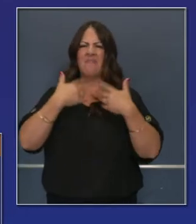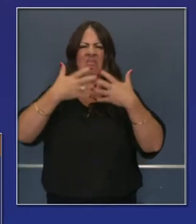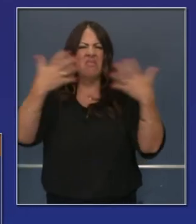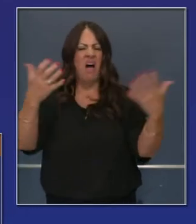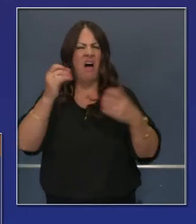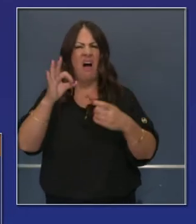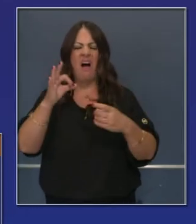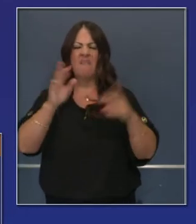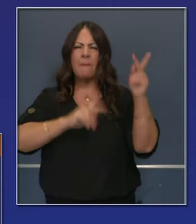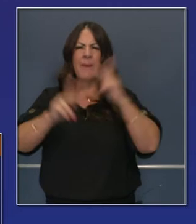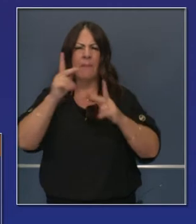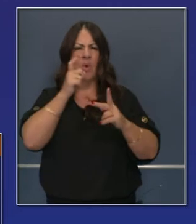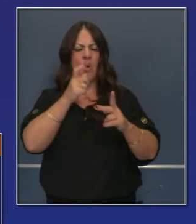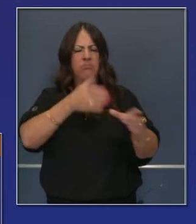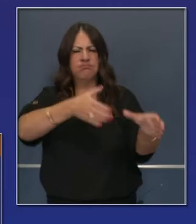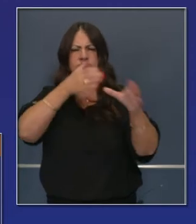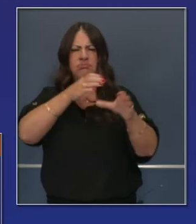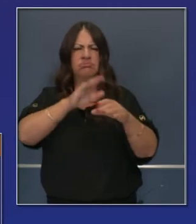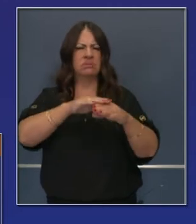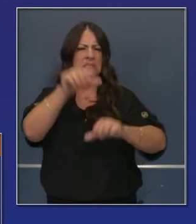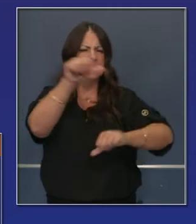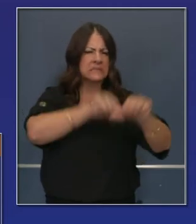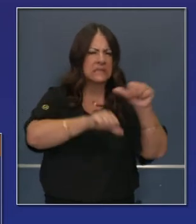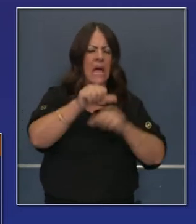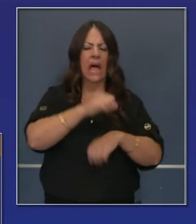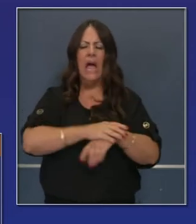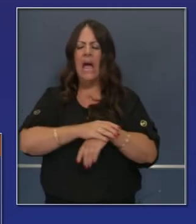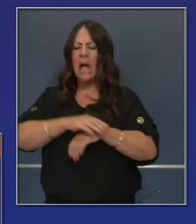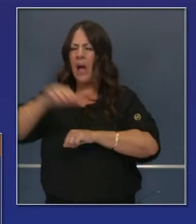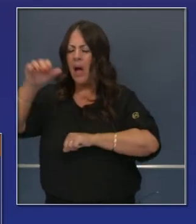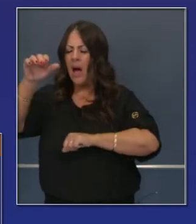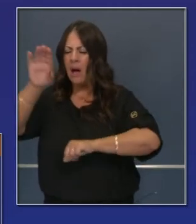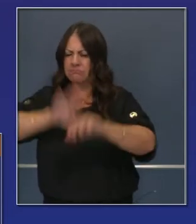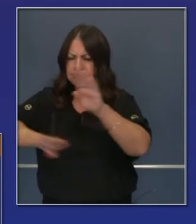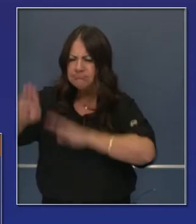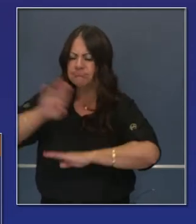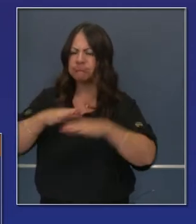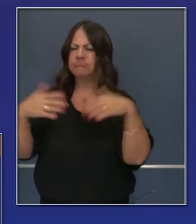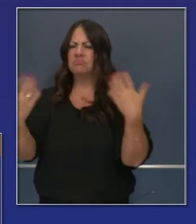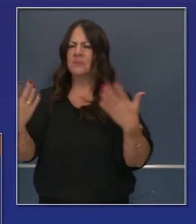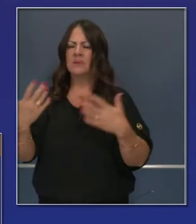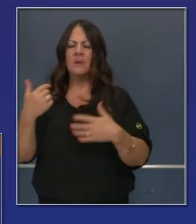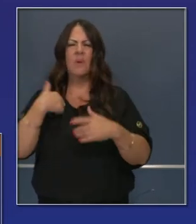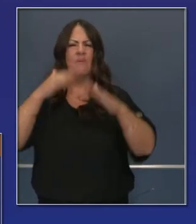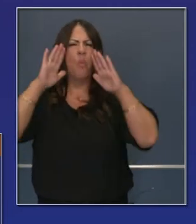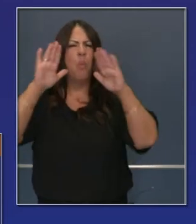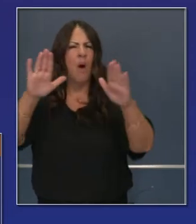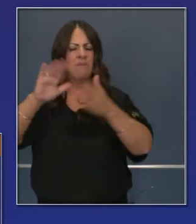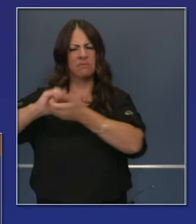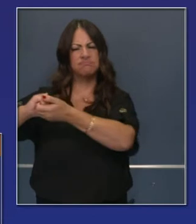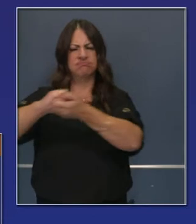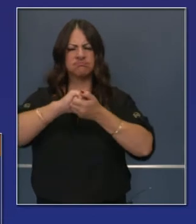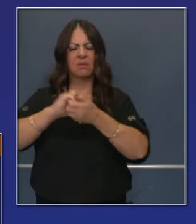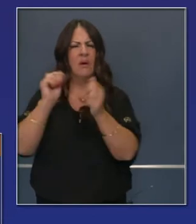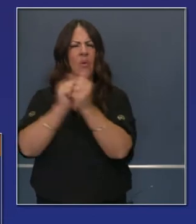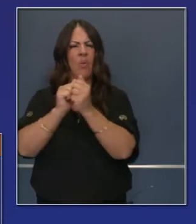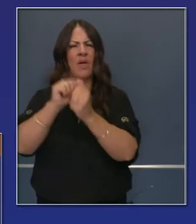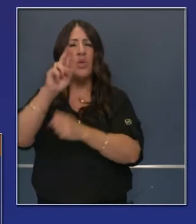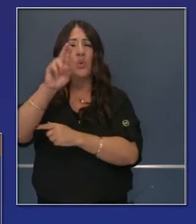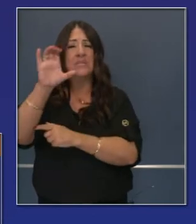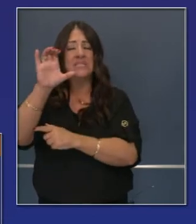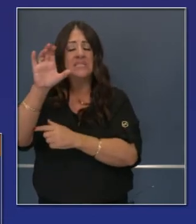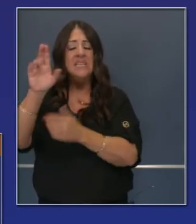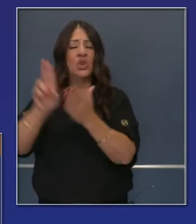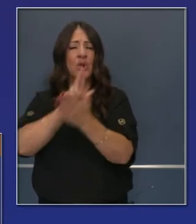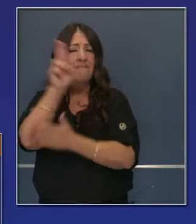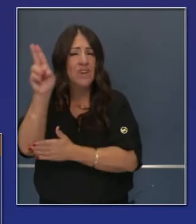abundancia en pruebas, en innovación, en terapéutica. Nadie lo hace mejor que nosotros. Tenemos trabajos en conjunto